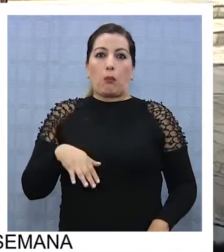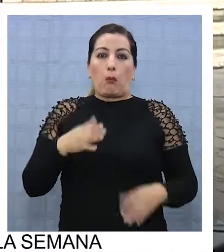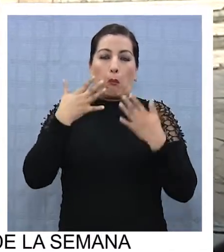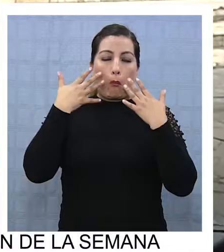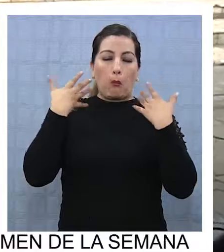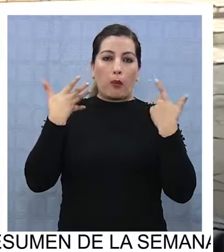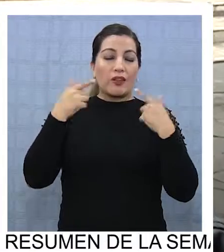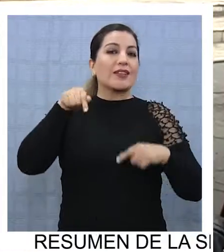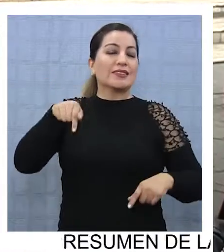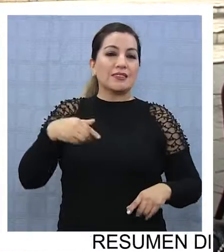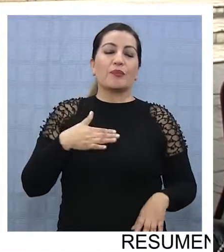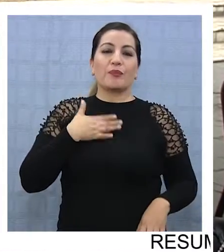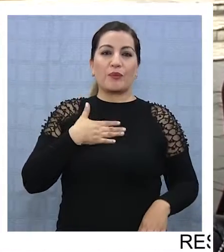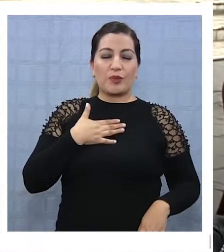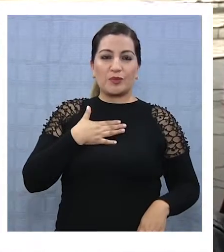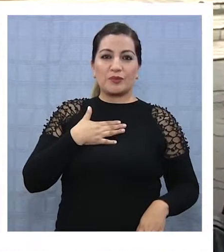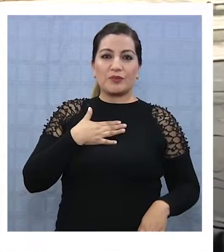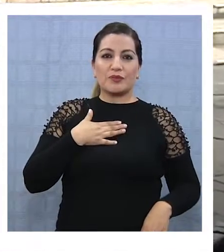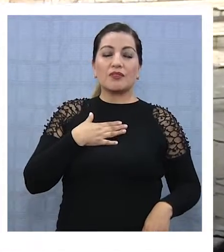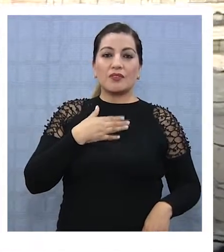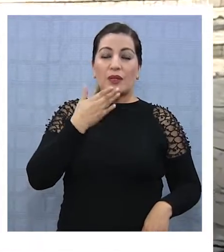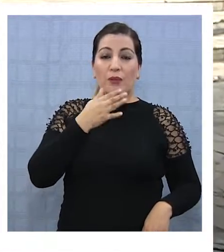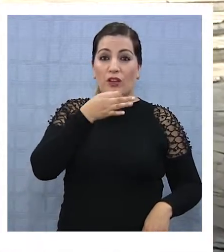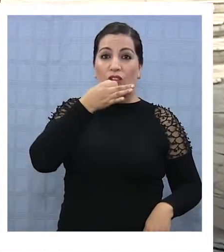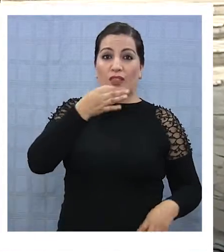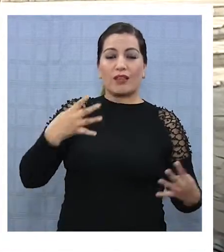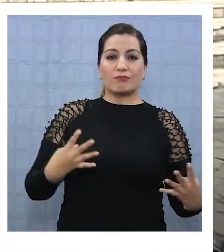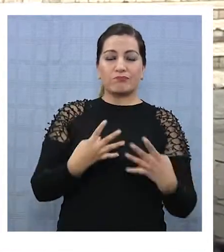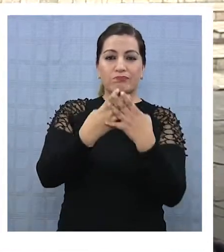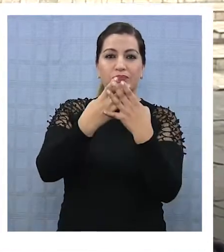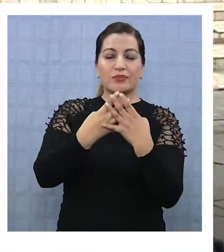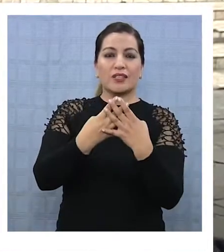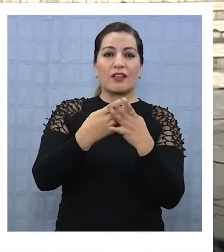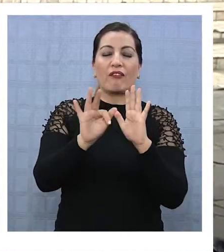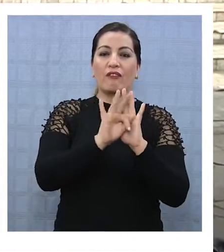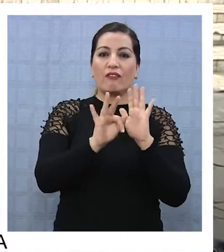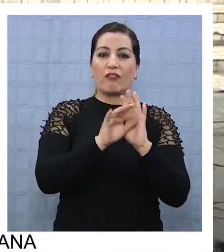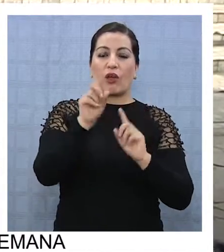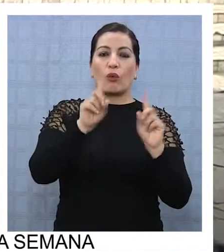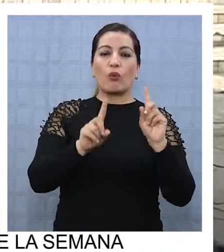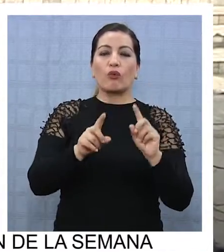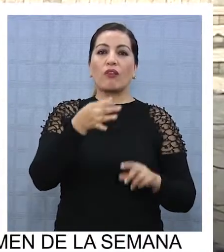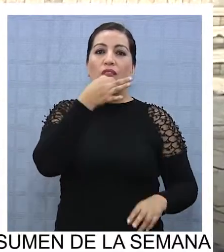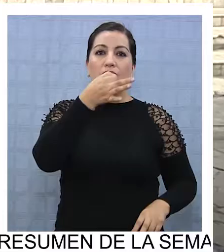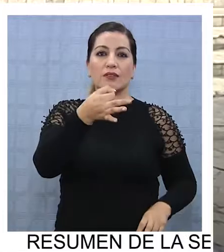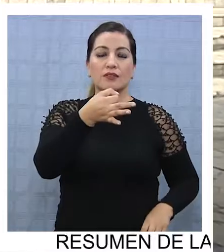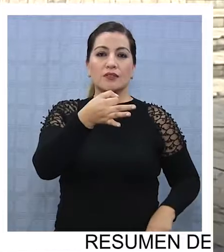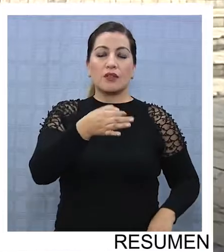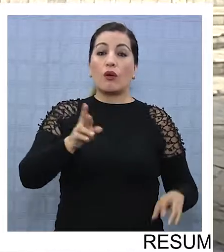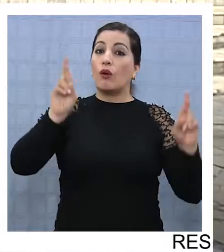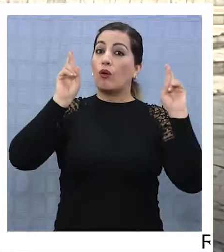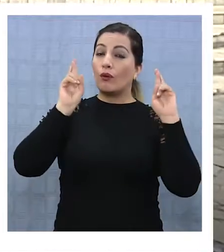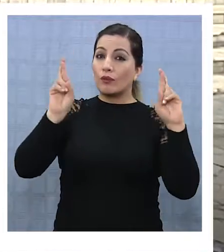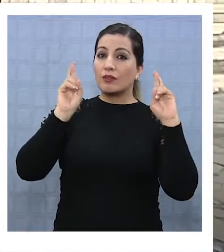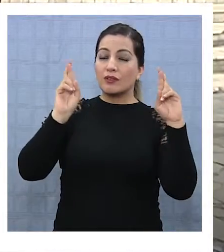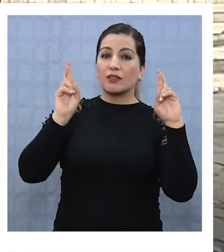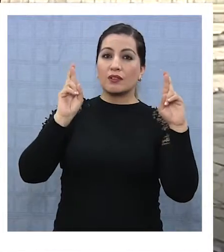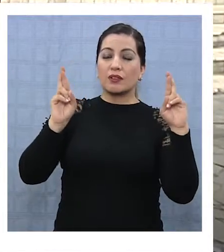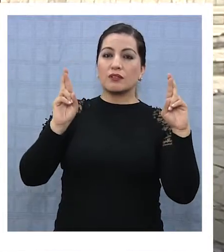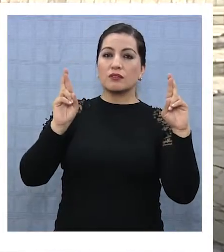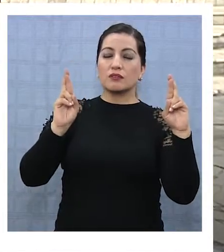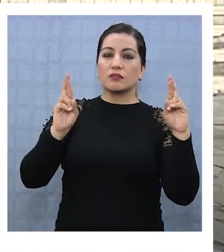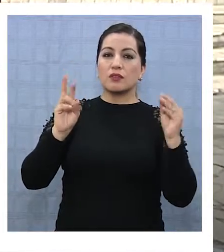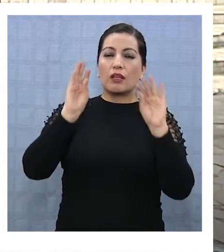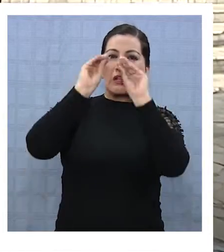sabe muy pálido. Pero sí me gustaría agregar, y se lo hice saber ahí por las redes sociales a algunos concejales, que ojalá